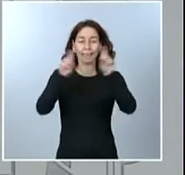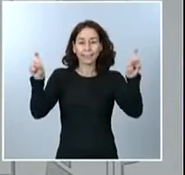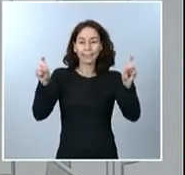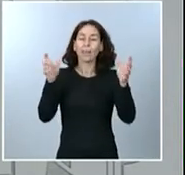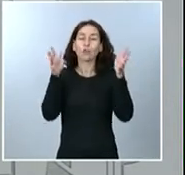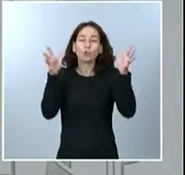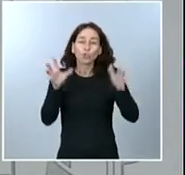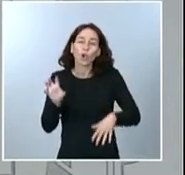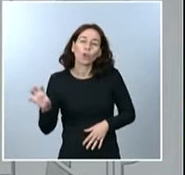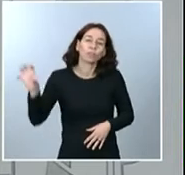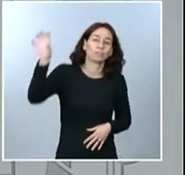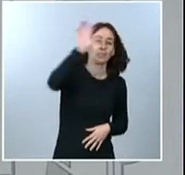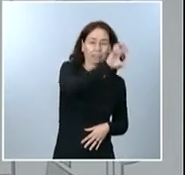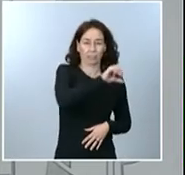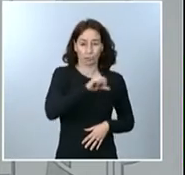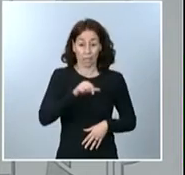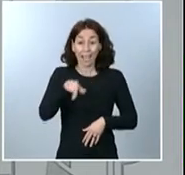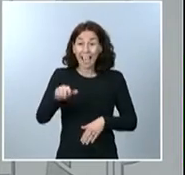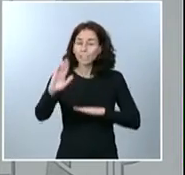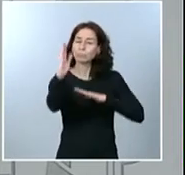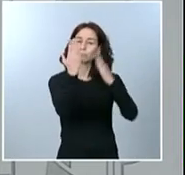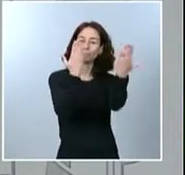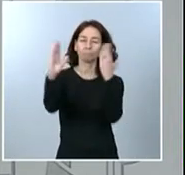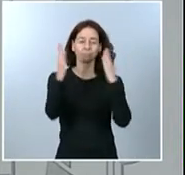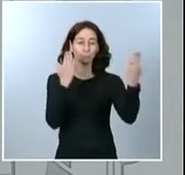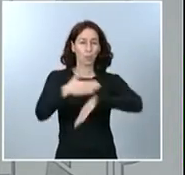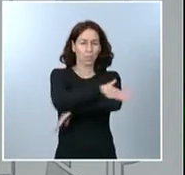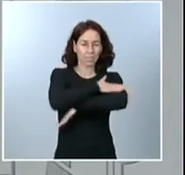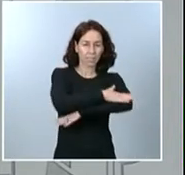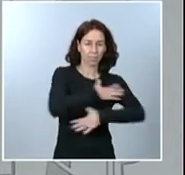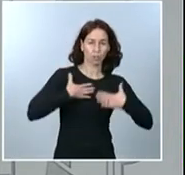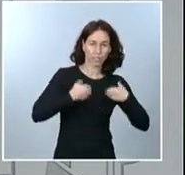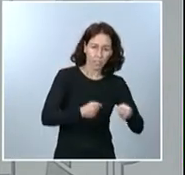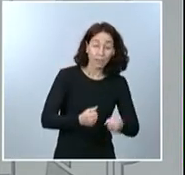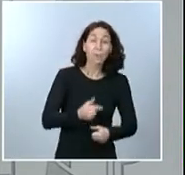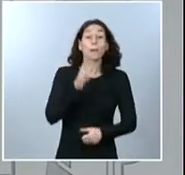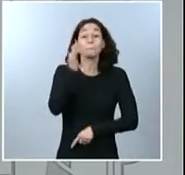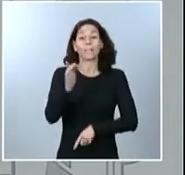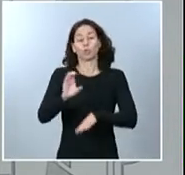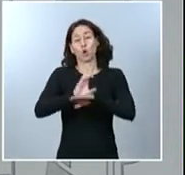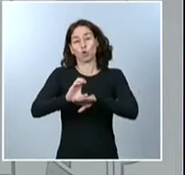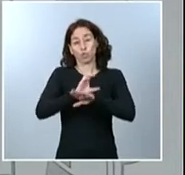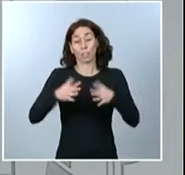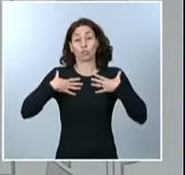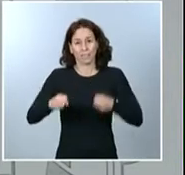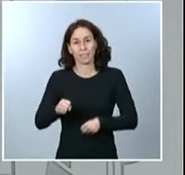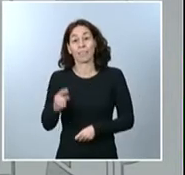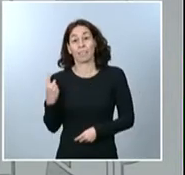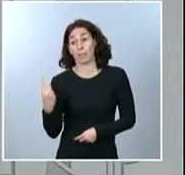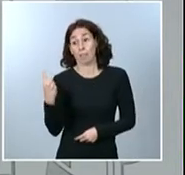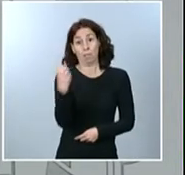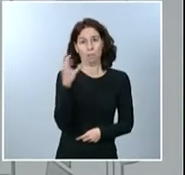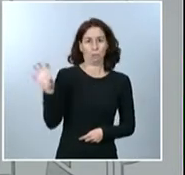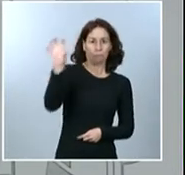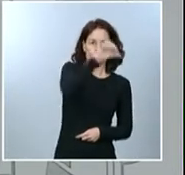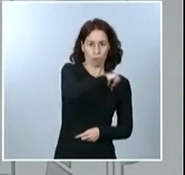Sanidad, donde están representados tanto el Ministerio de Sanidad como también los consejeros y consejeras de sanidad de todos y cada uno de los gobiernos autonómicos